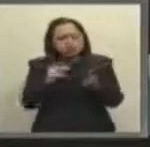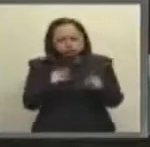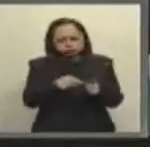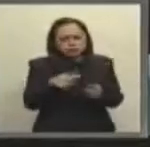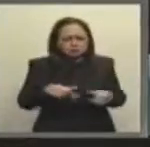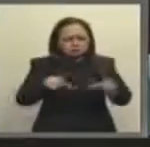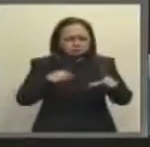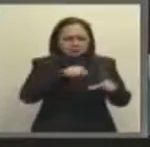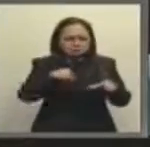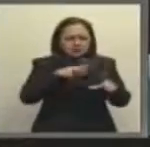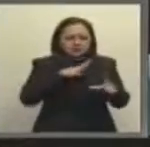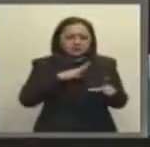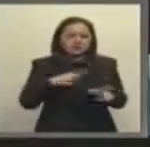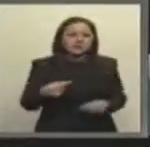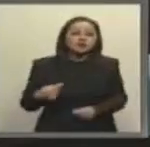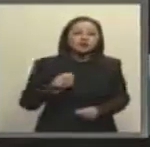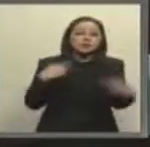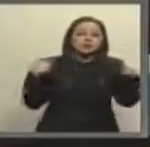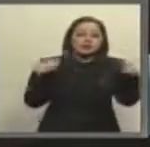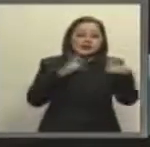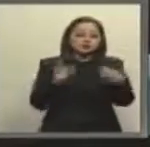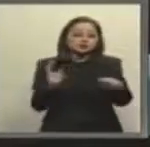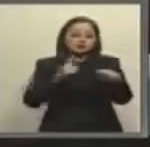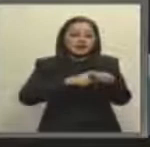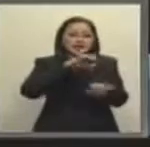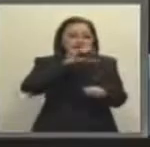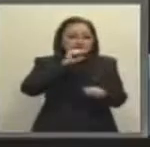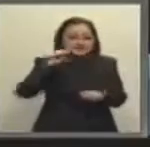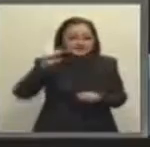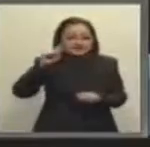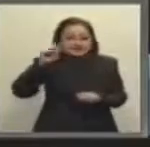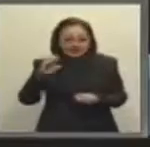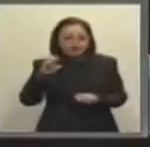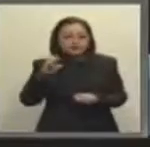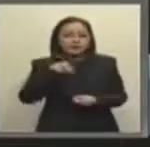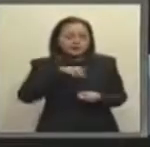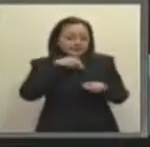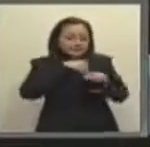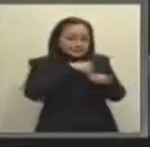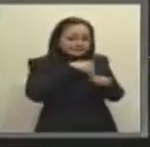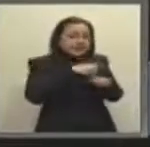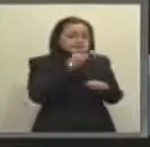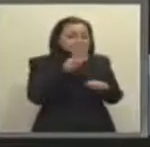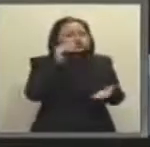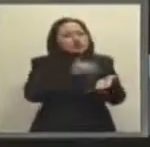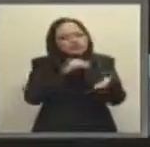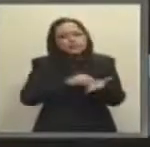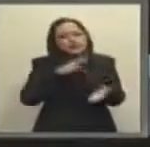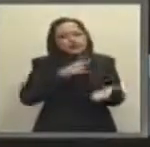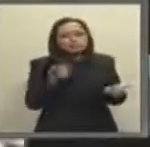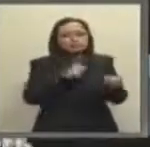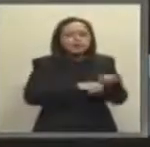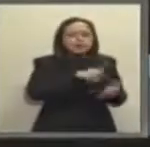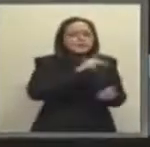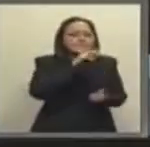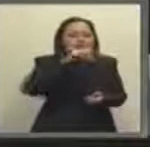Yo soy maestro afiliado al Issste y mis ahorros están todavía en el pensioniste. No se